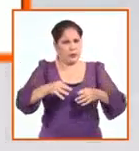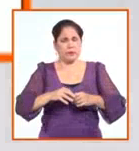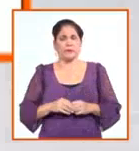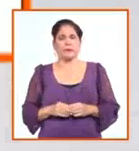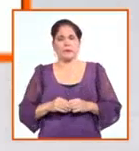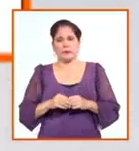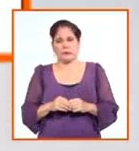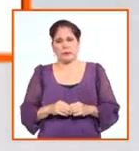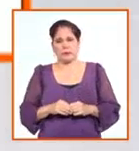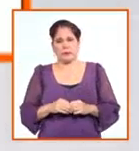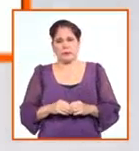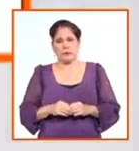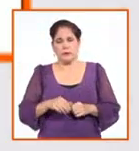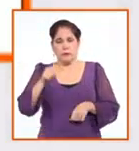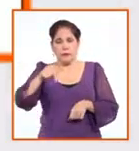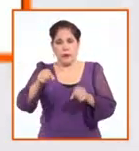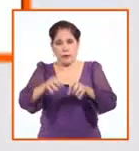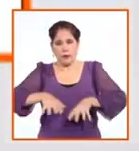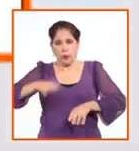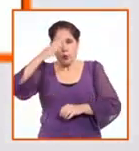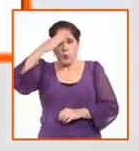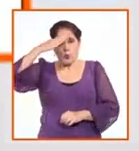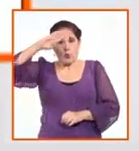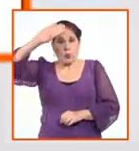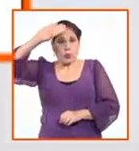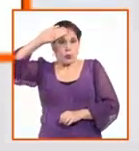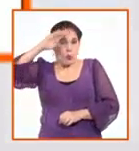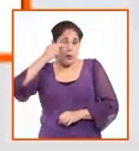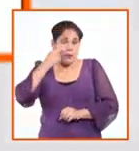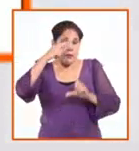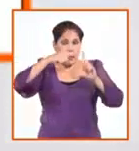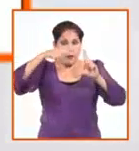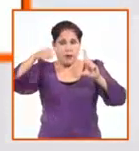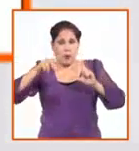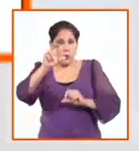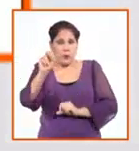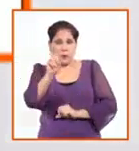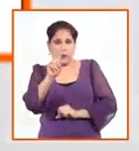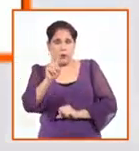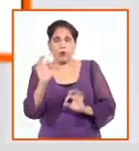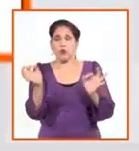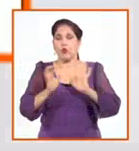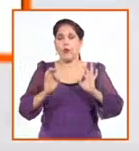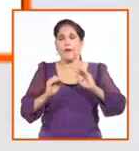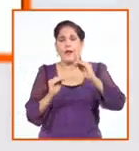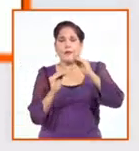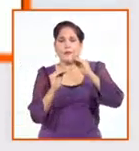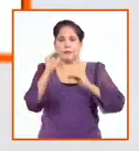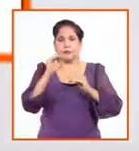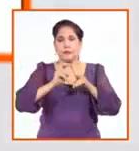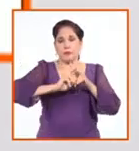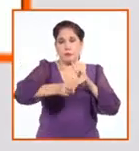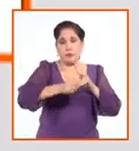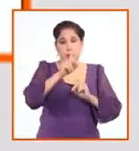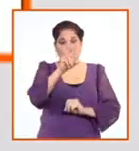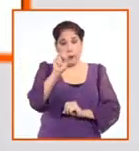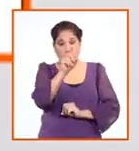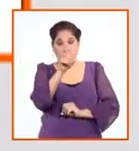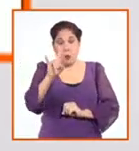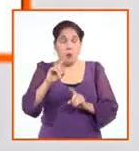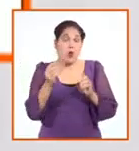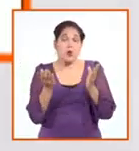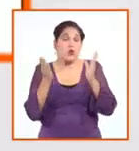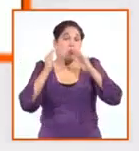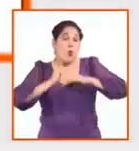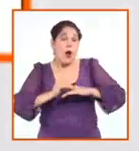En estos momentos, Cuba no tiene, como se ve en el gráfico, el 2022 todavía no alcanza los niveles de salida del 2019 porque no tiene las